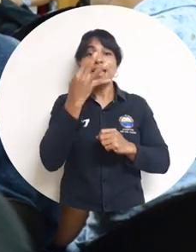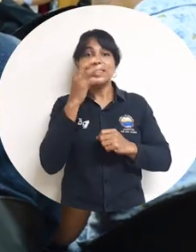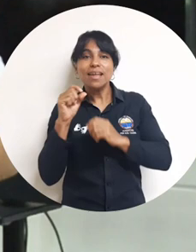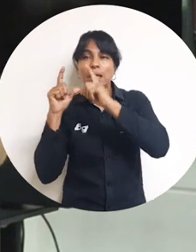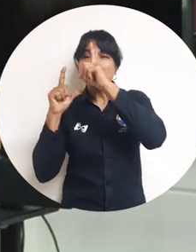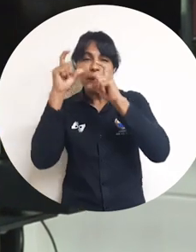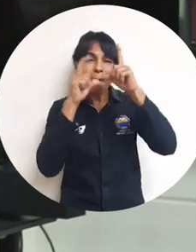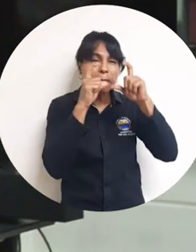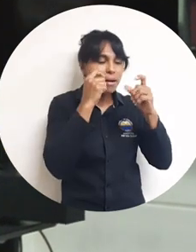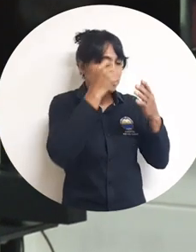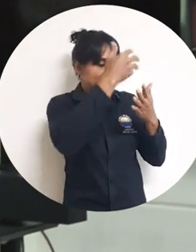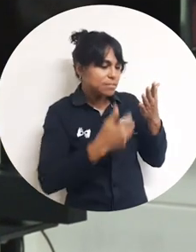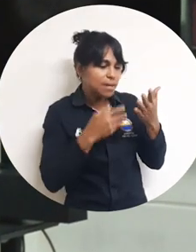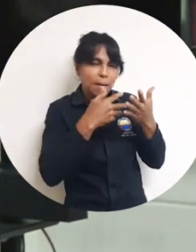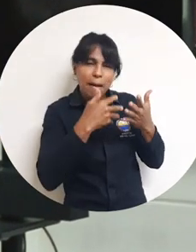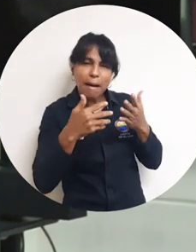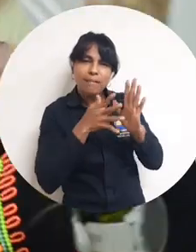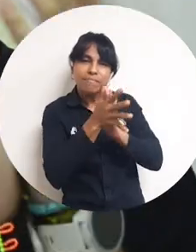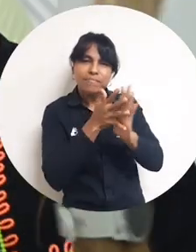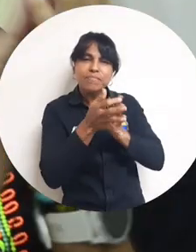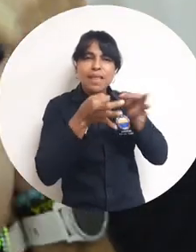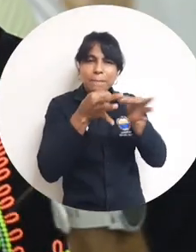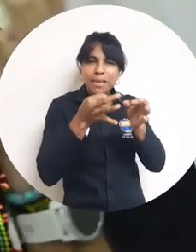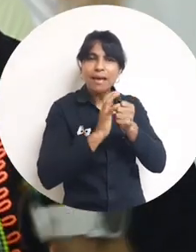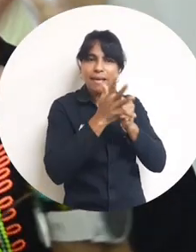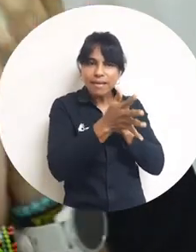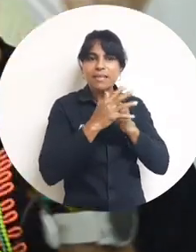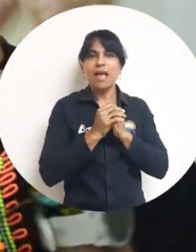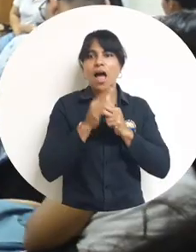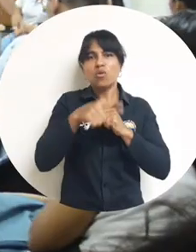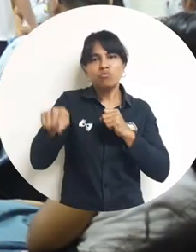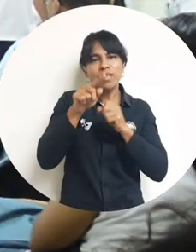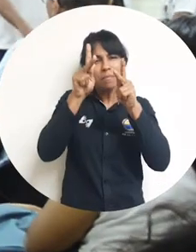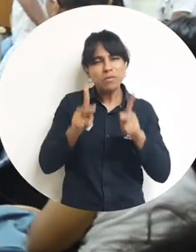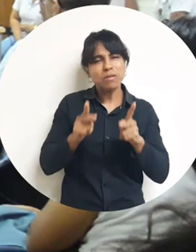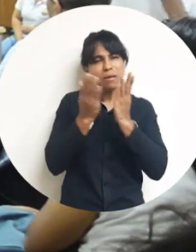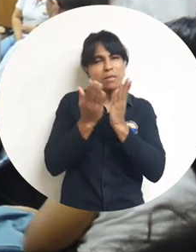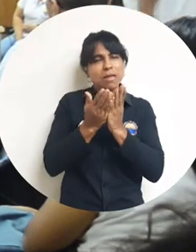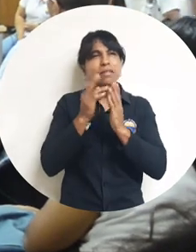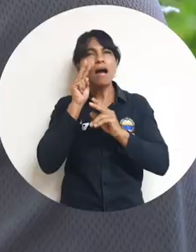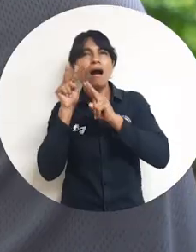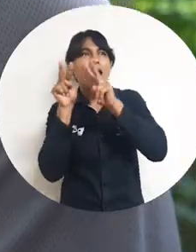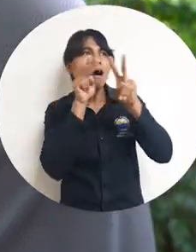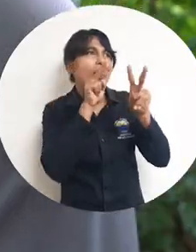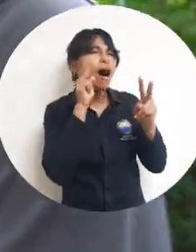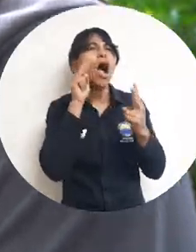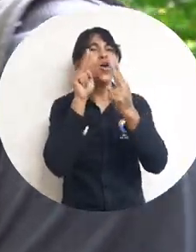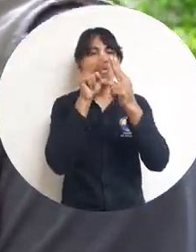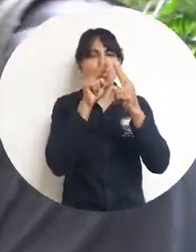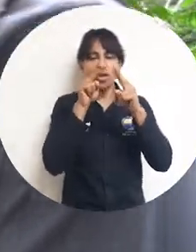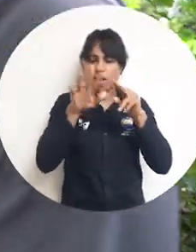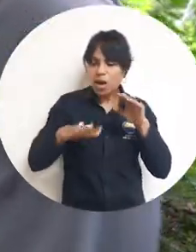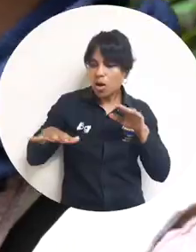fotográficas acompañadas de una ficha descriptiva, la comunidad educativa y externos podrán conocer las especies que pueden ser avistadas